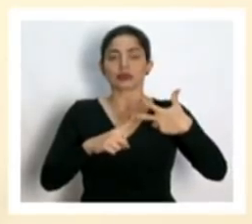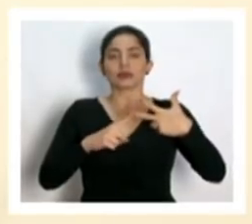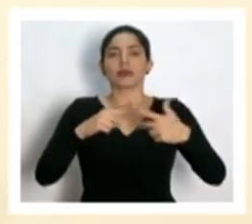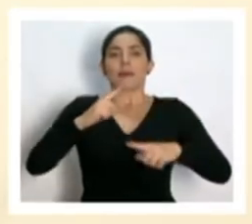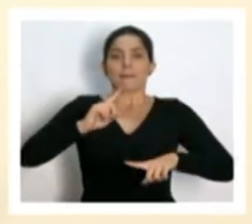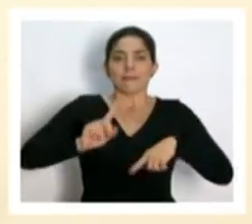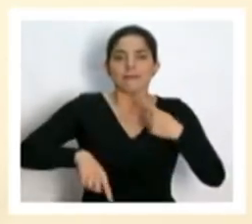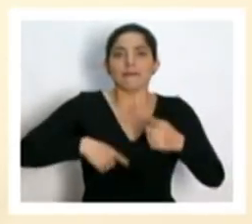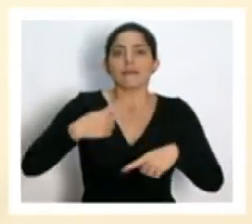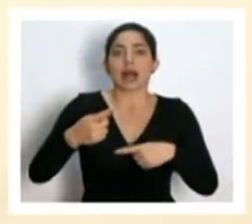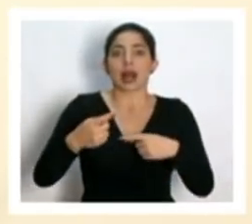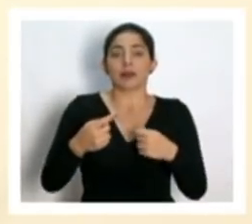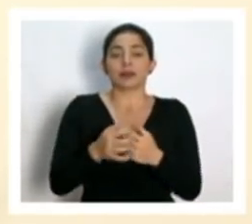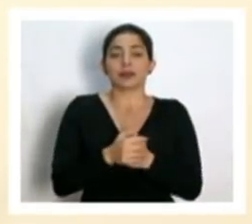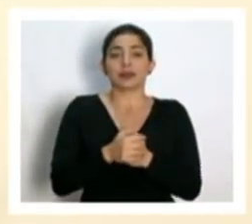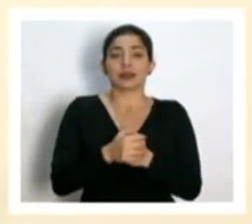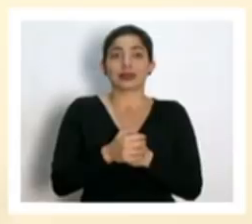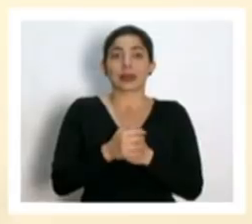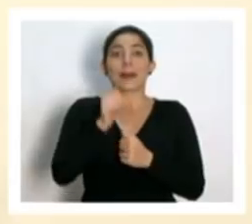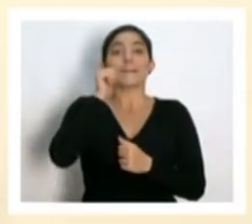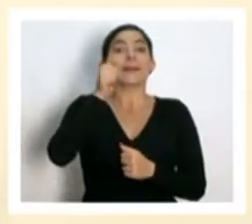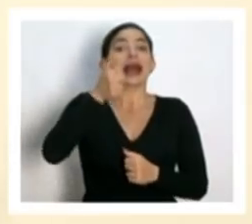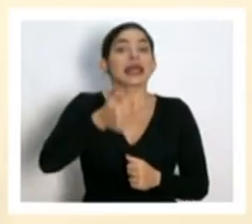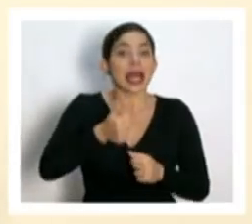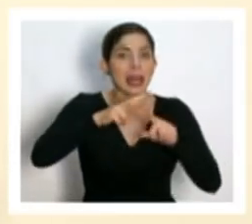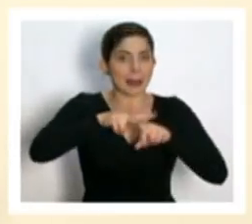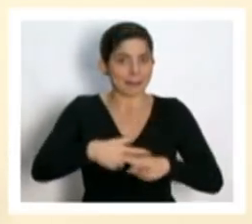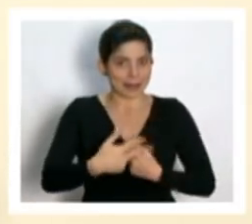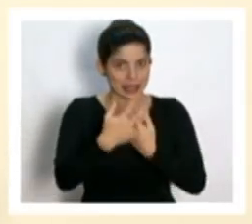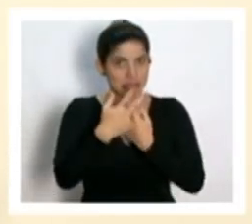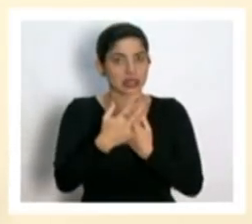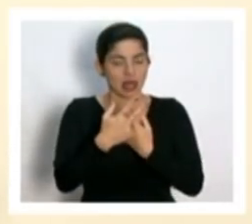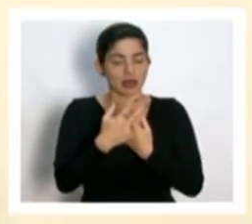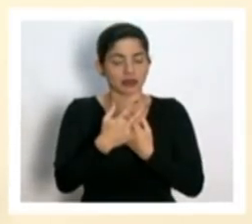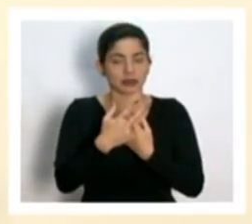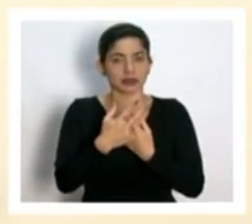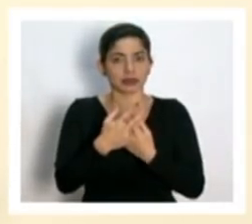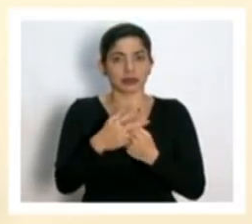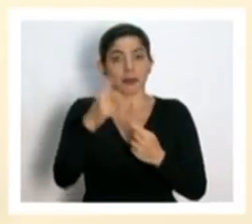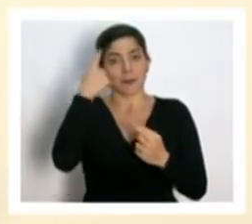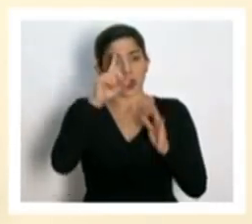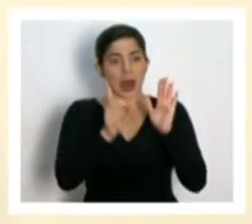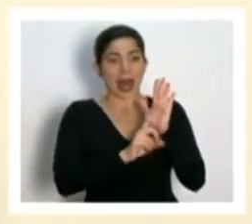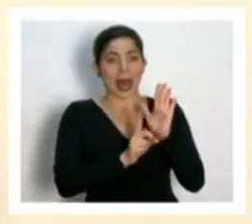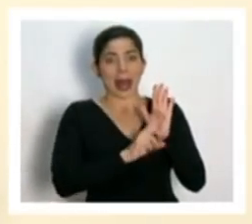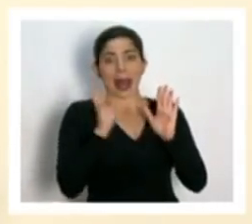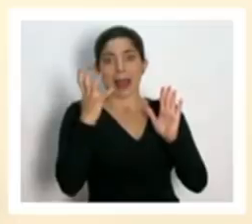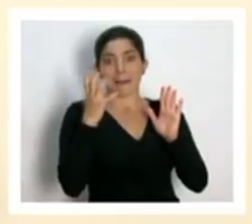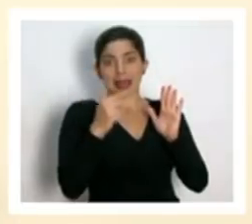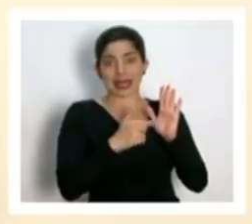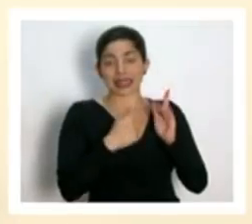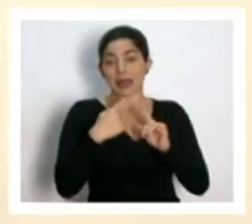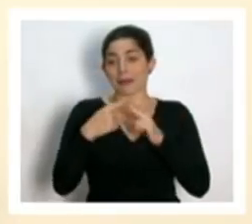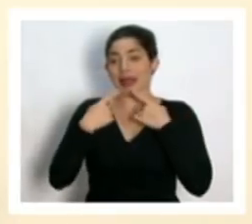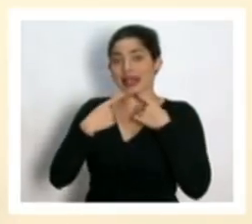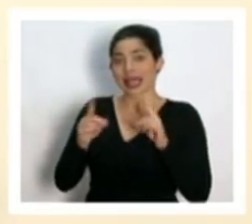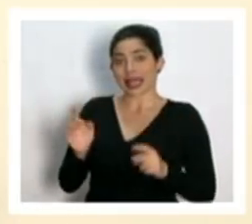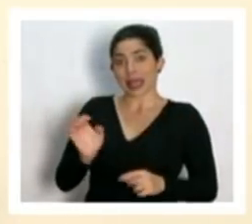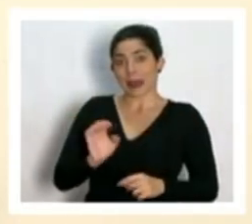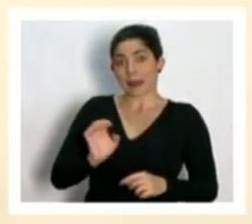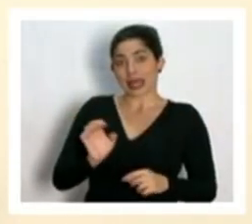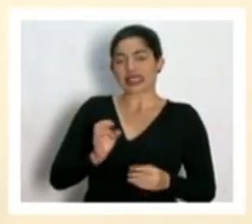avanzará a partir del día de mañana, y en el marco de esta alerta amarilla y el decreto de emergencia,